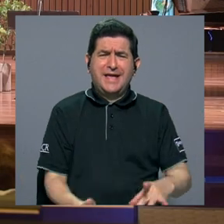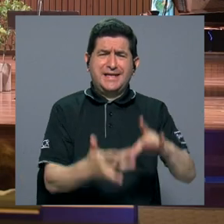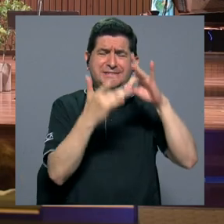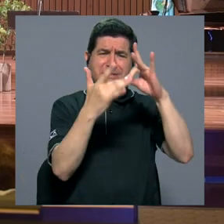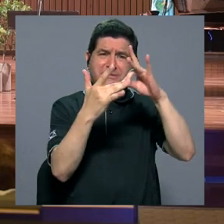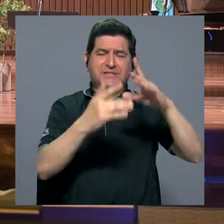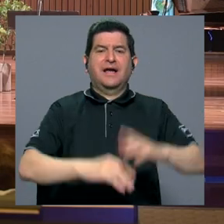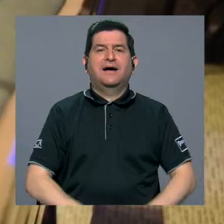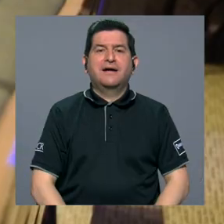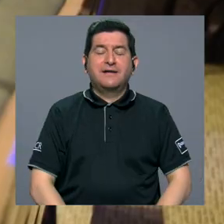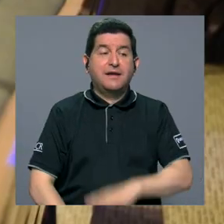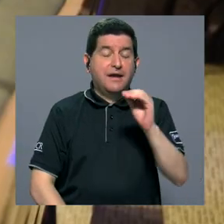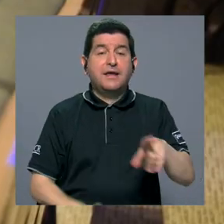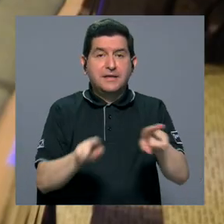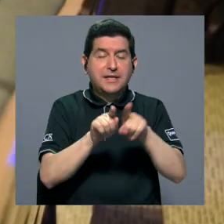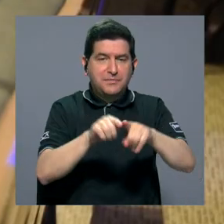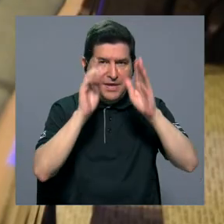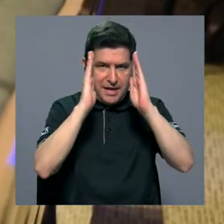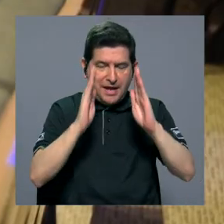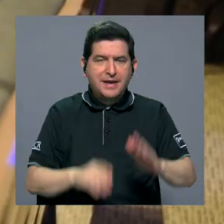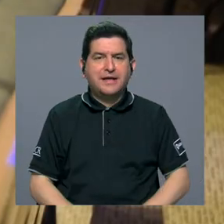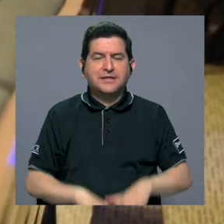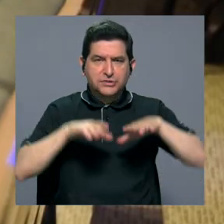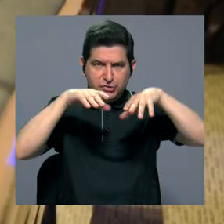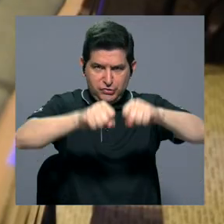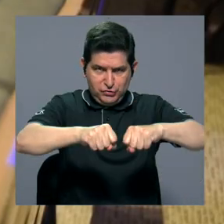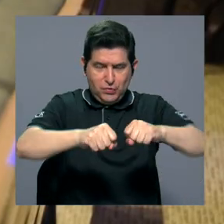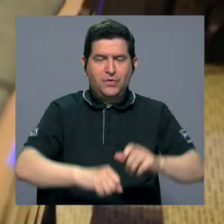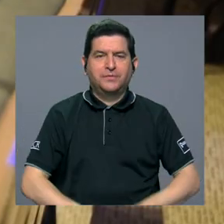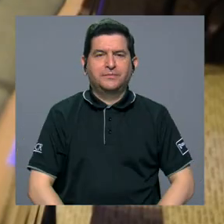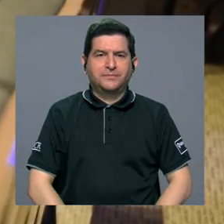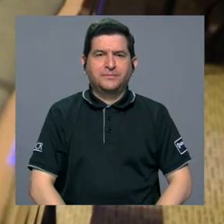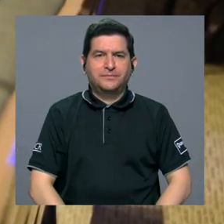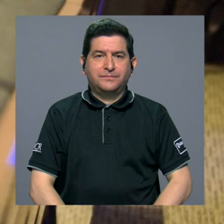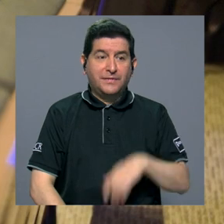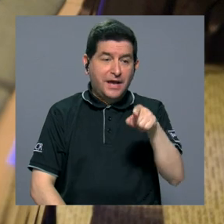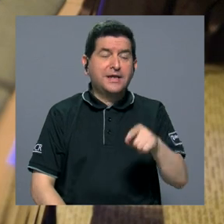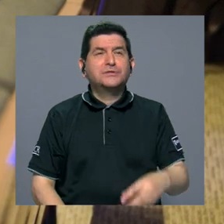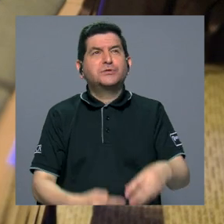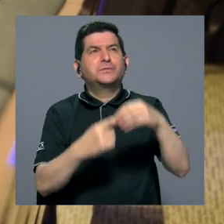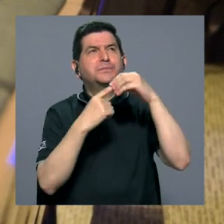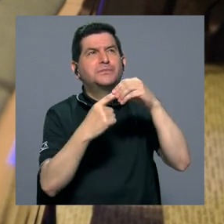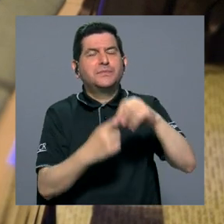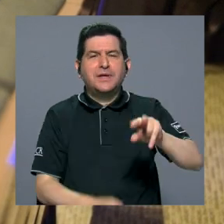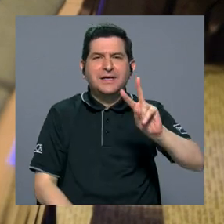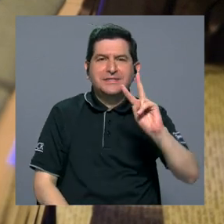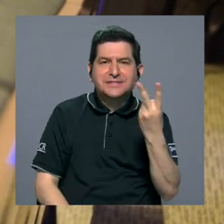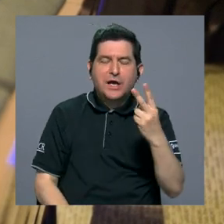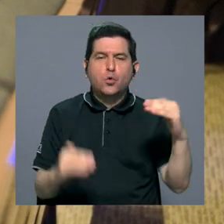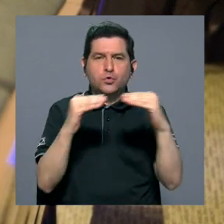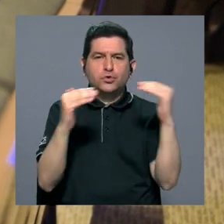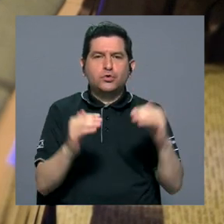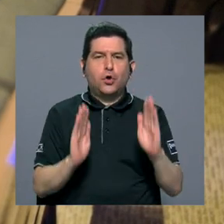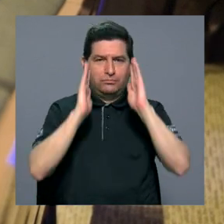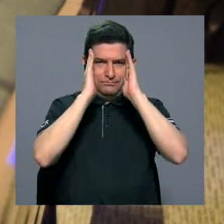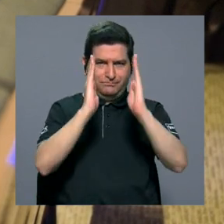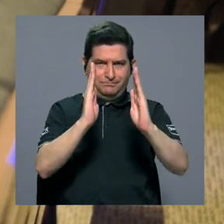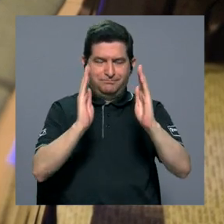y en las consultas externas que no hagan aso. Que esos son principalmente los segundos niveles de atención.